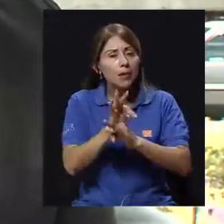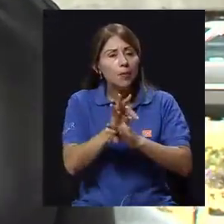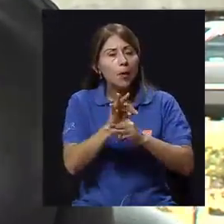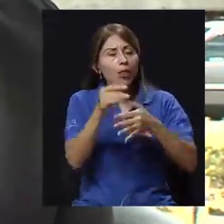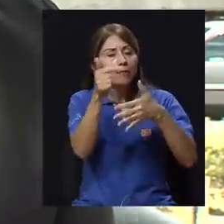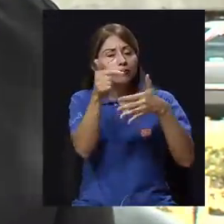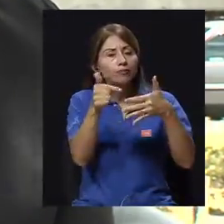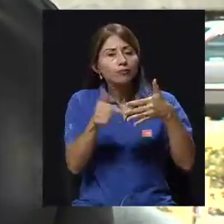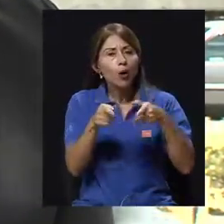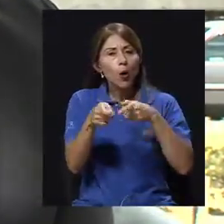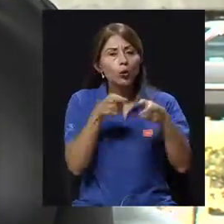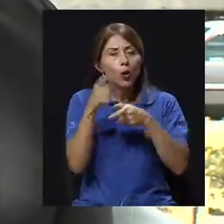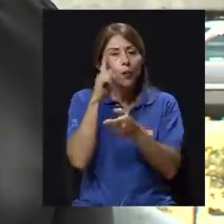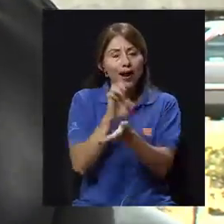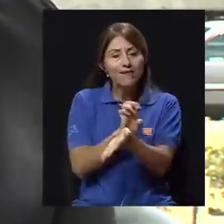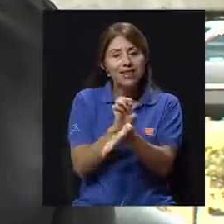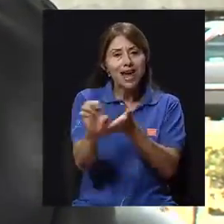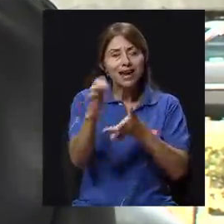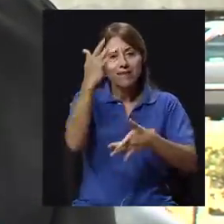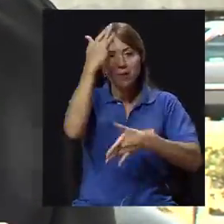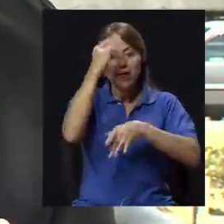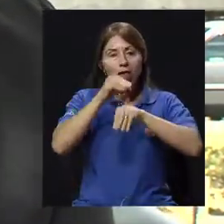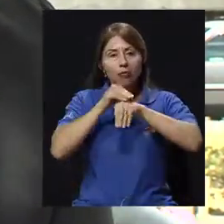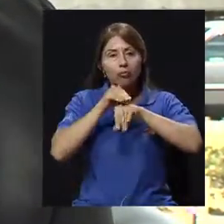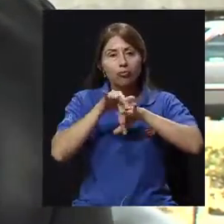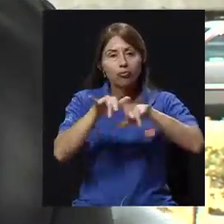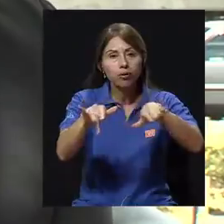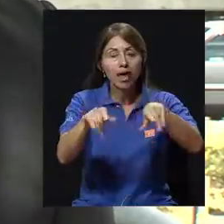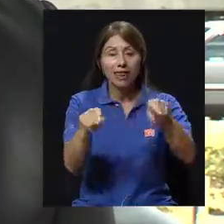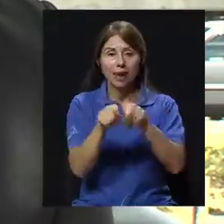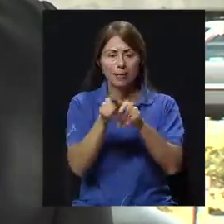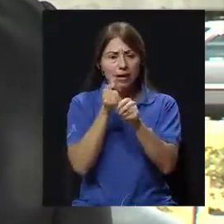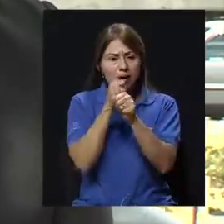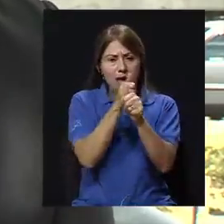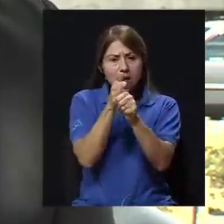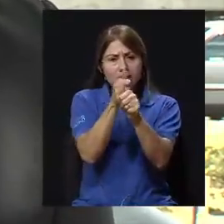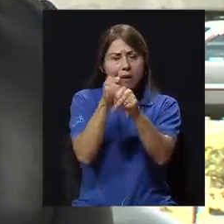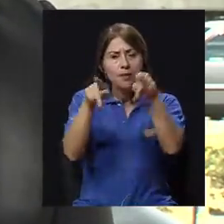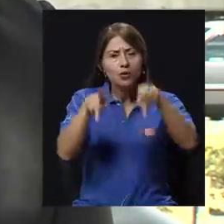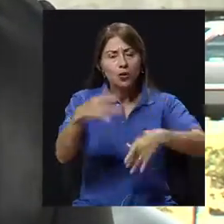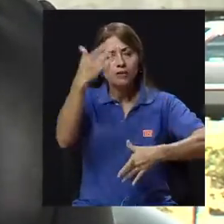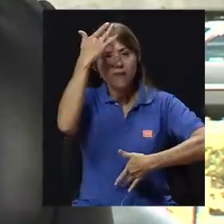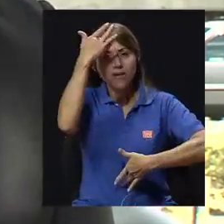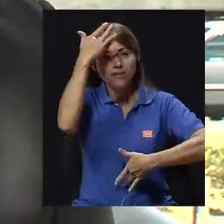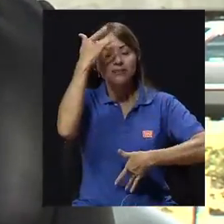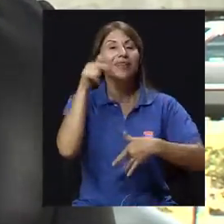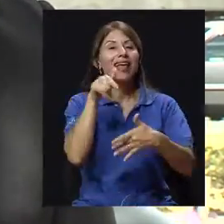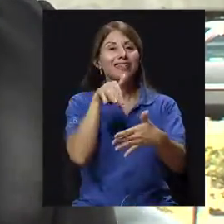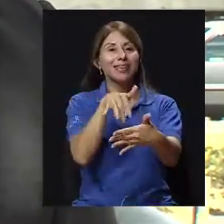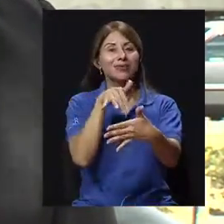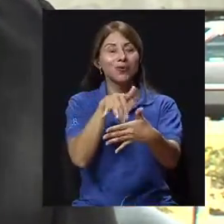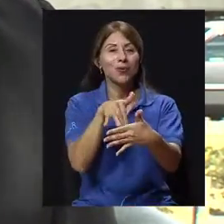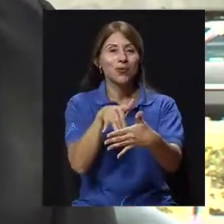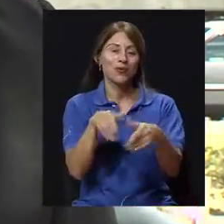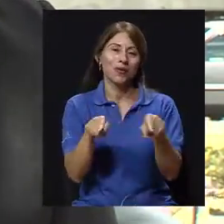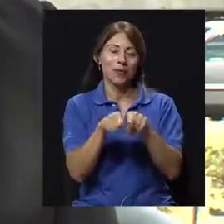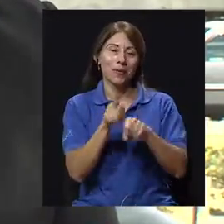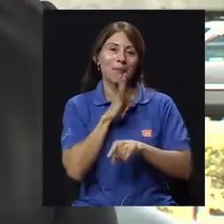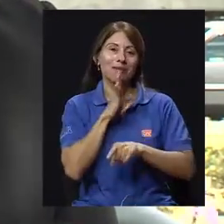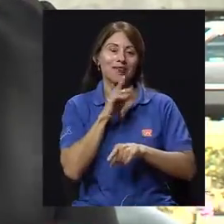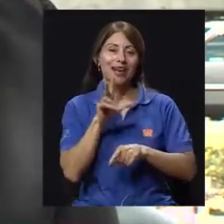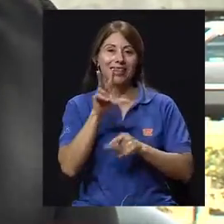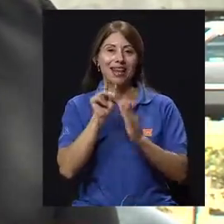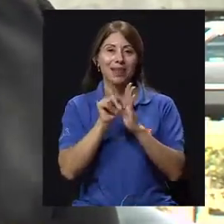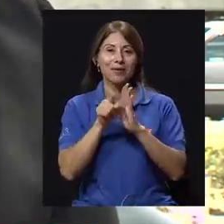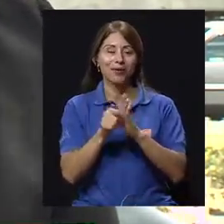la propagación de la enfermedad y el seguimiento de los casos. Este estudio y además vamos a conversar durante estos 30 minutos,